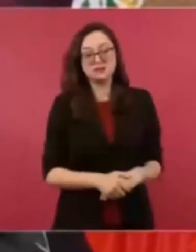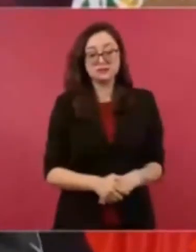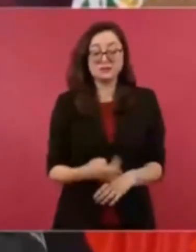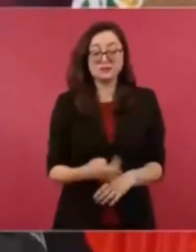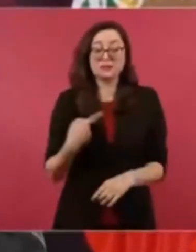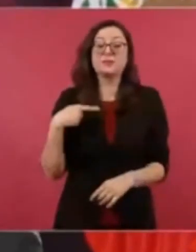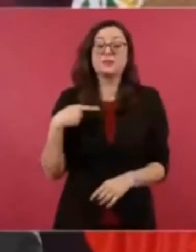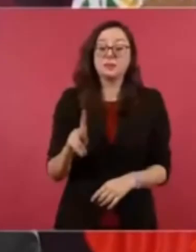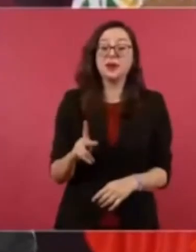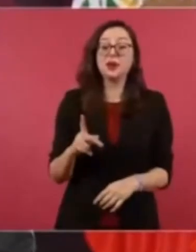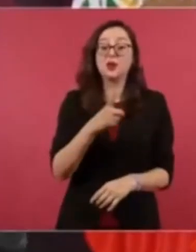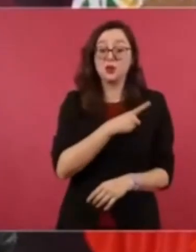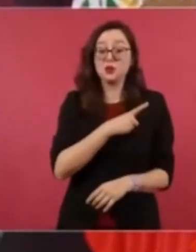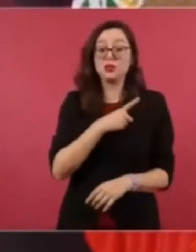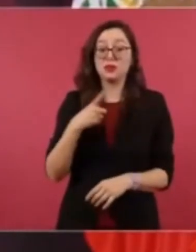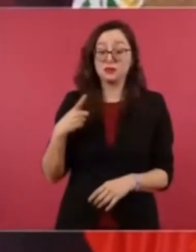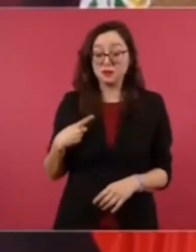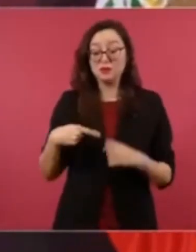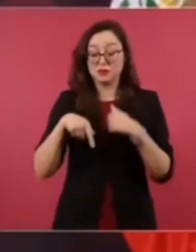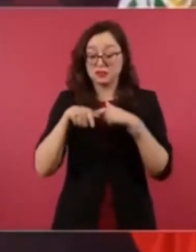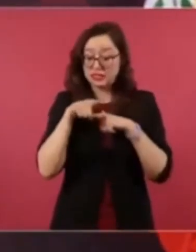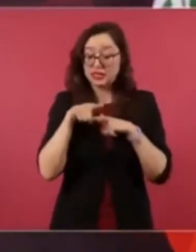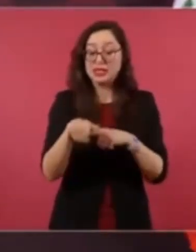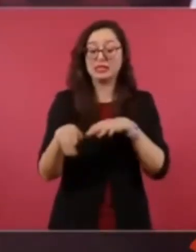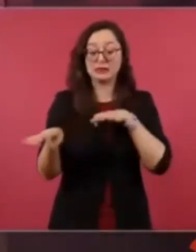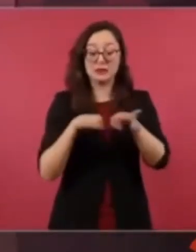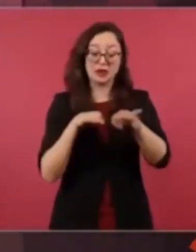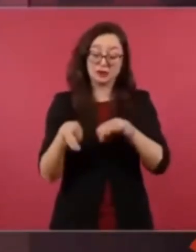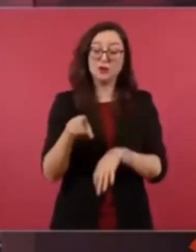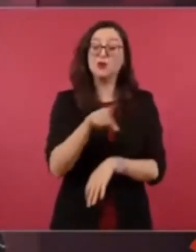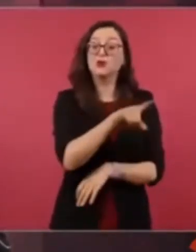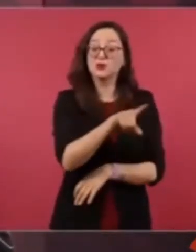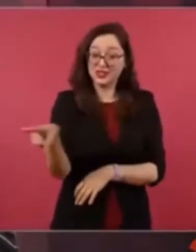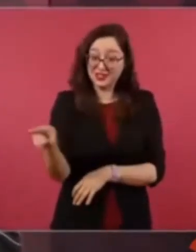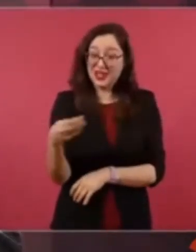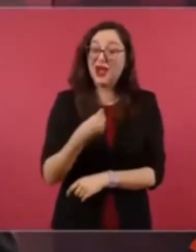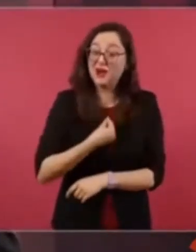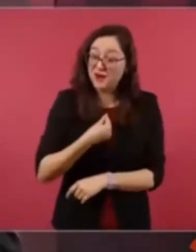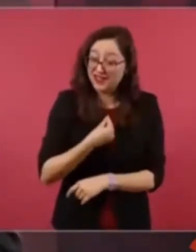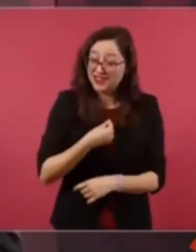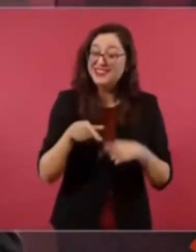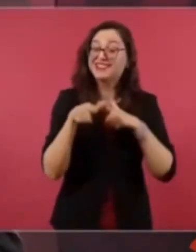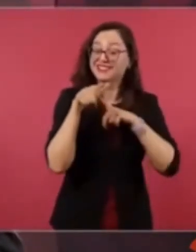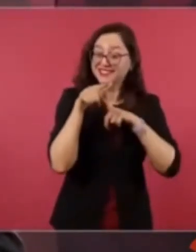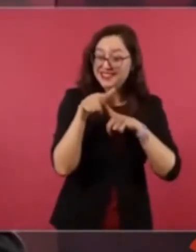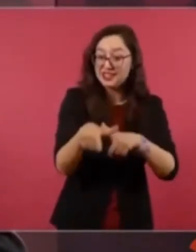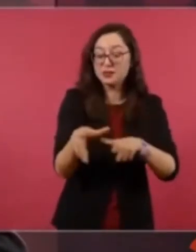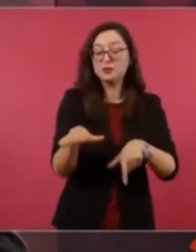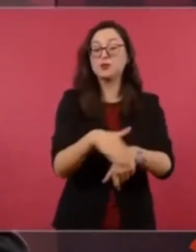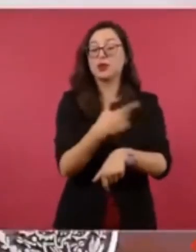a seguir hablando, me van a seguir ustedes aguantando, porque voy a seguir hablando a los jóvenes.